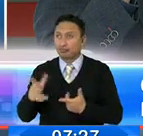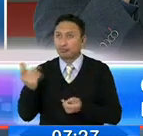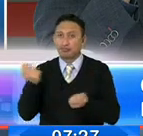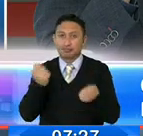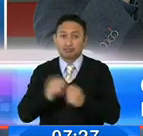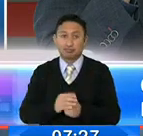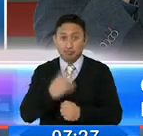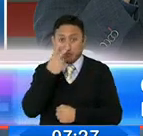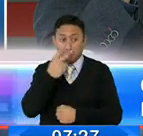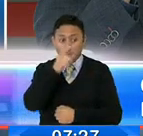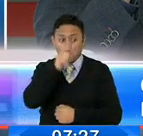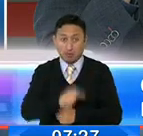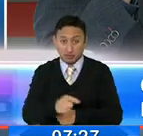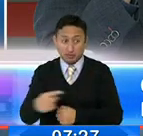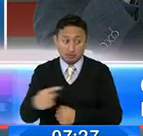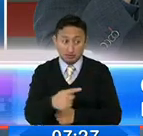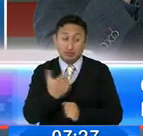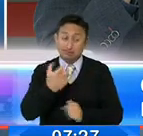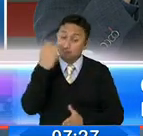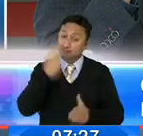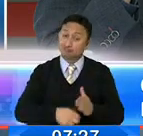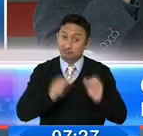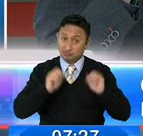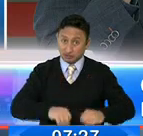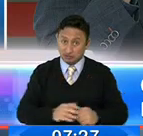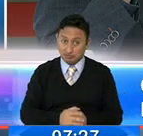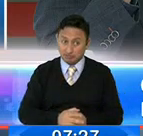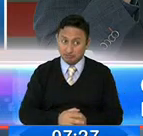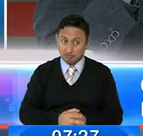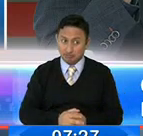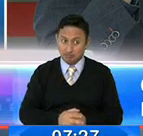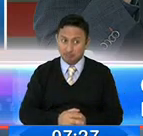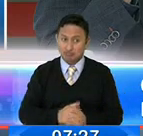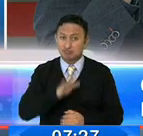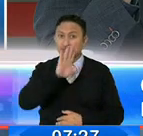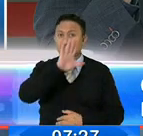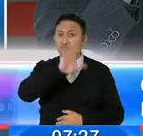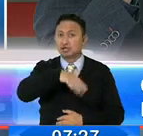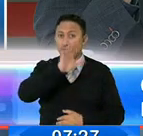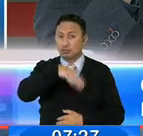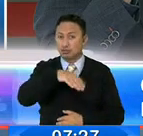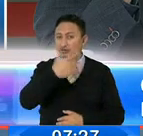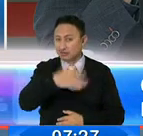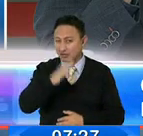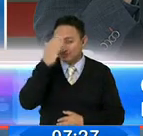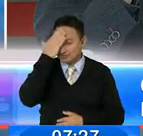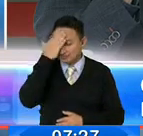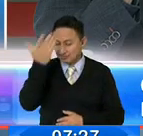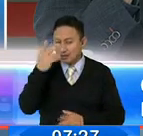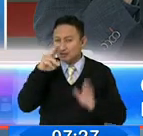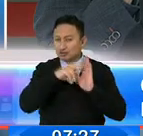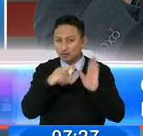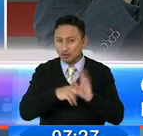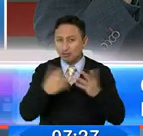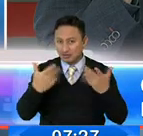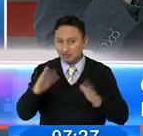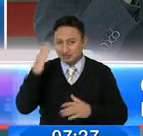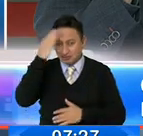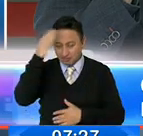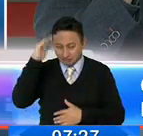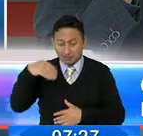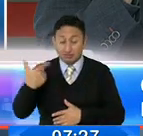a una persona, sí vamos a sancionar. Creo que ya hemos pasado más de cinco meses en las cuales ya sabemos cuáles son las normas. Ya debemos